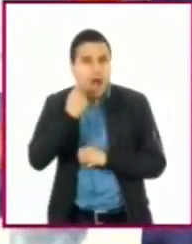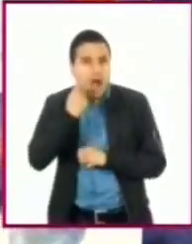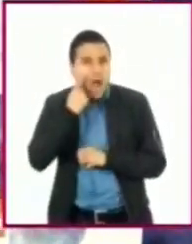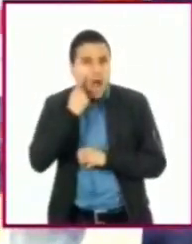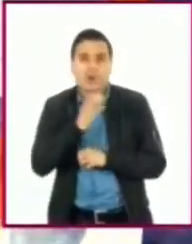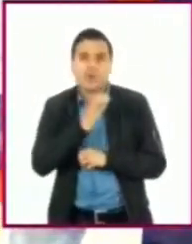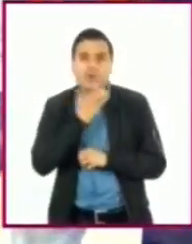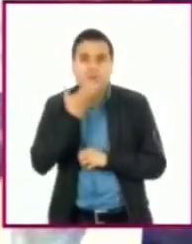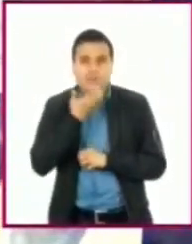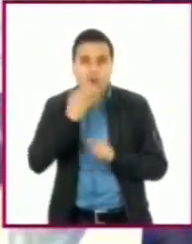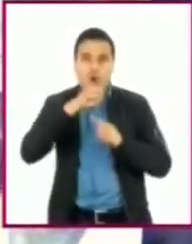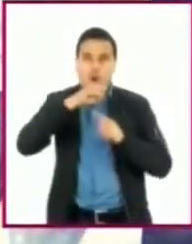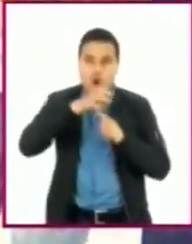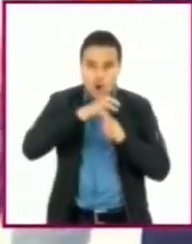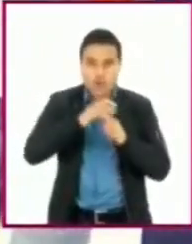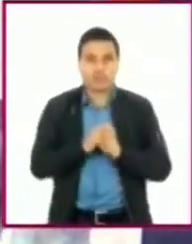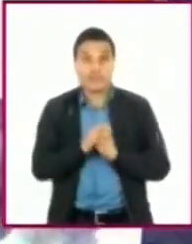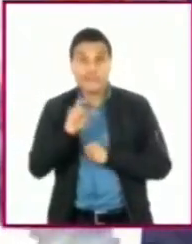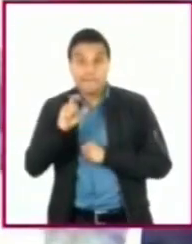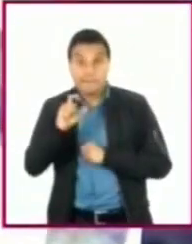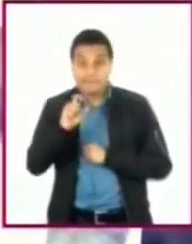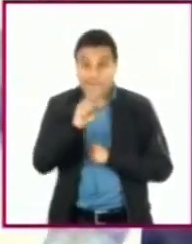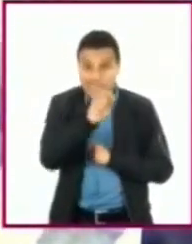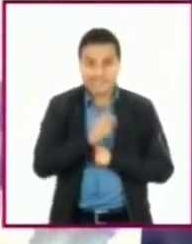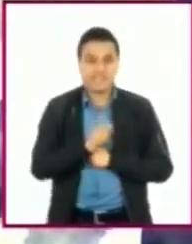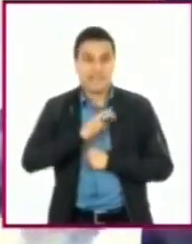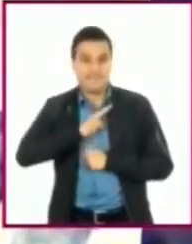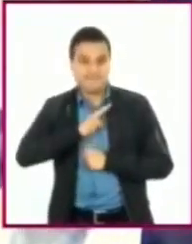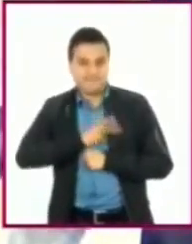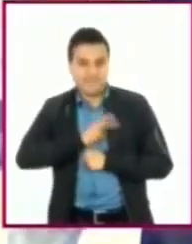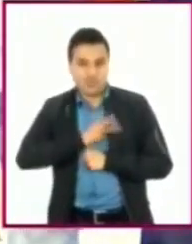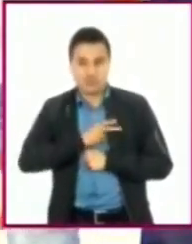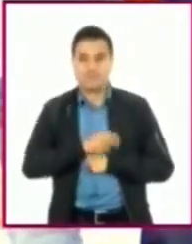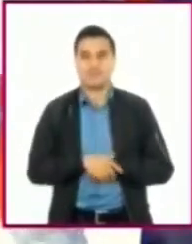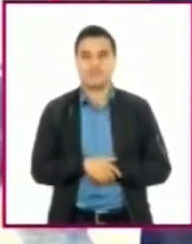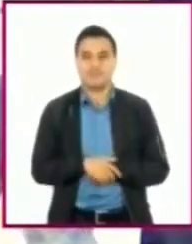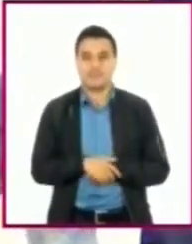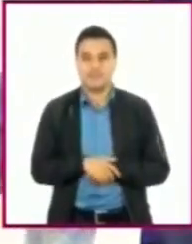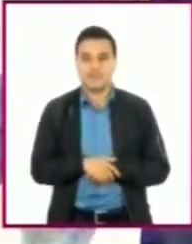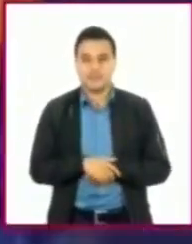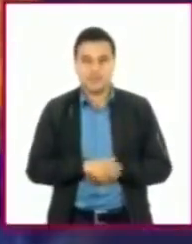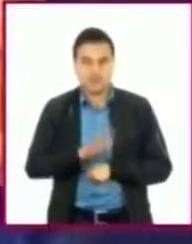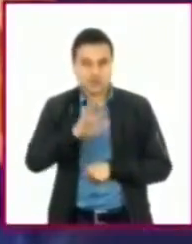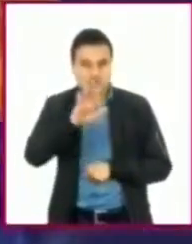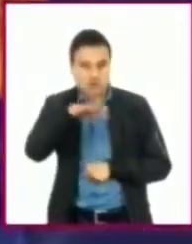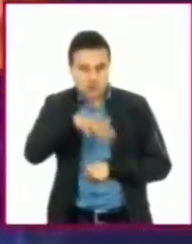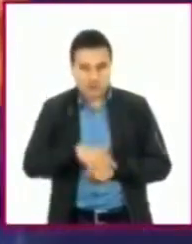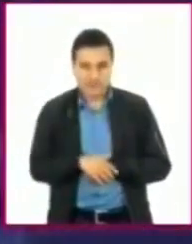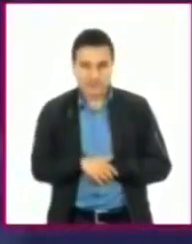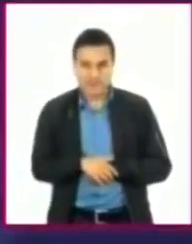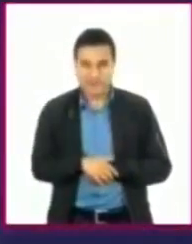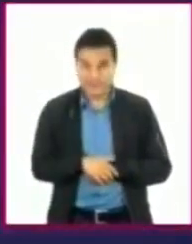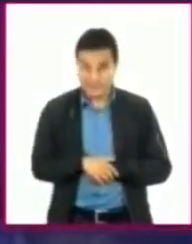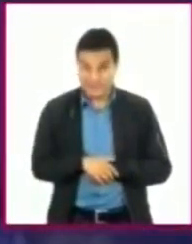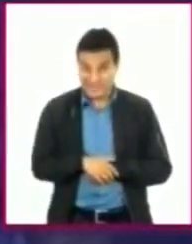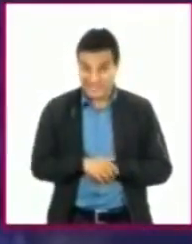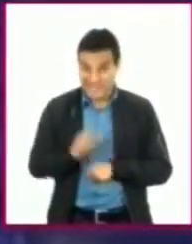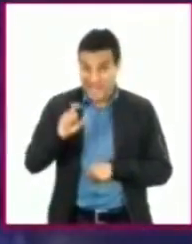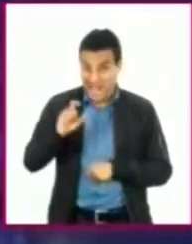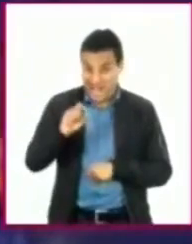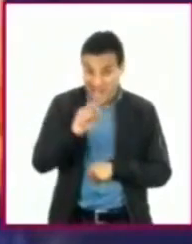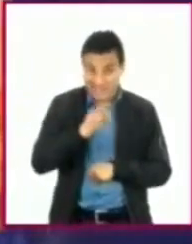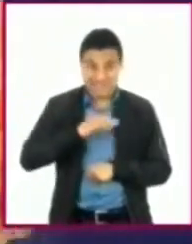hongos, bacterias y virus. Ey, ey, ey, ey, ey, ey, ey. Estos agentes infecciosos como yo